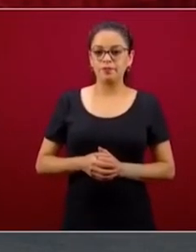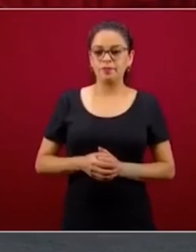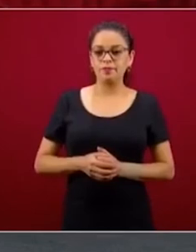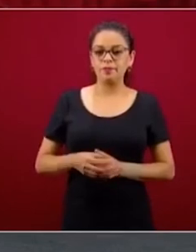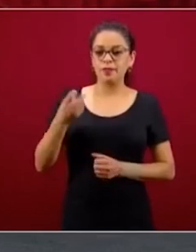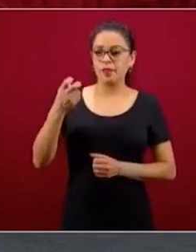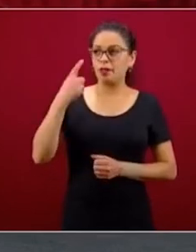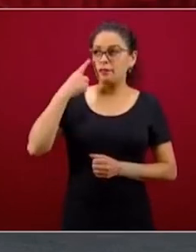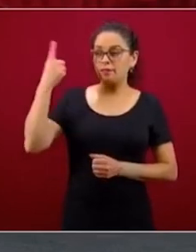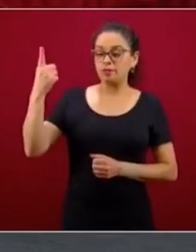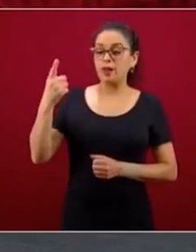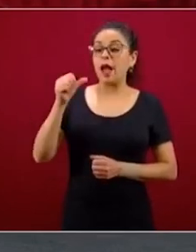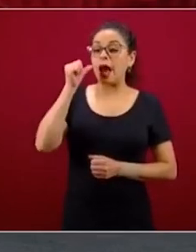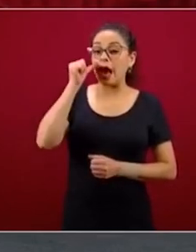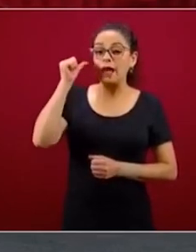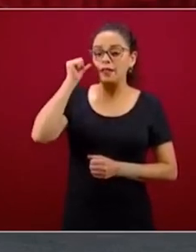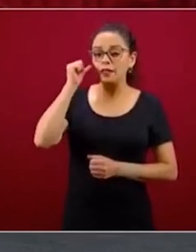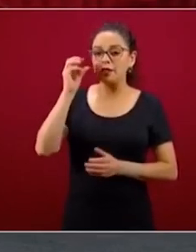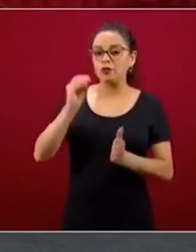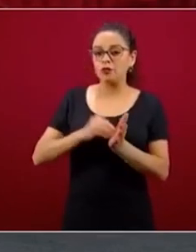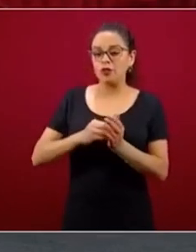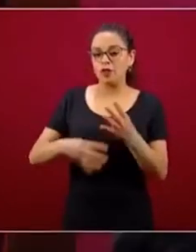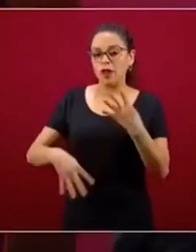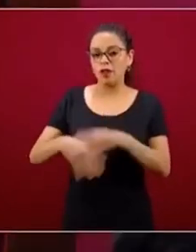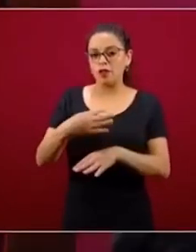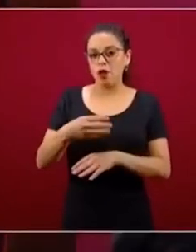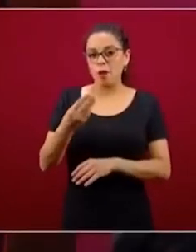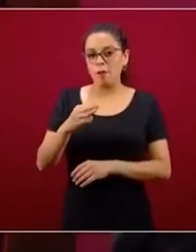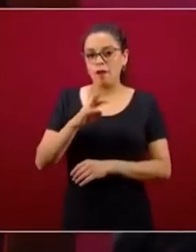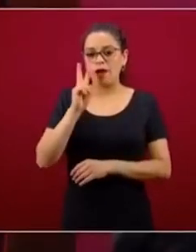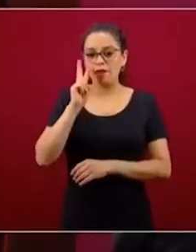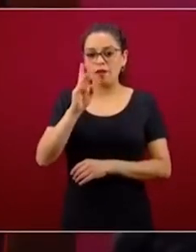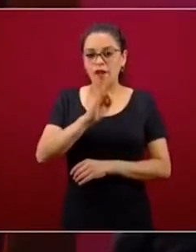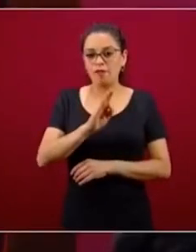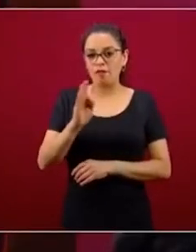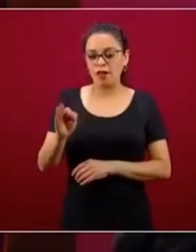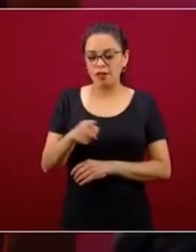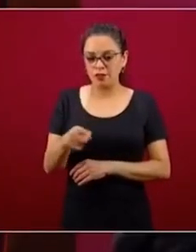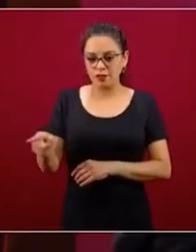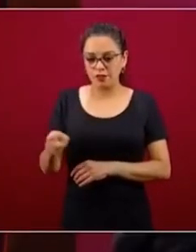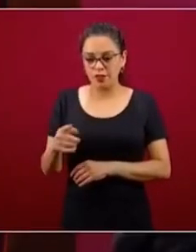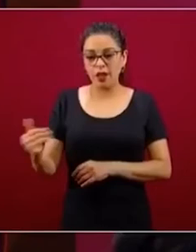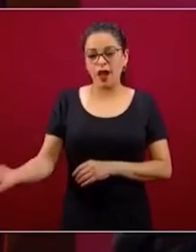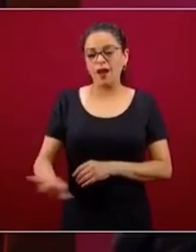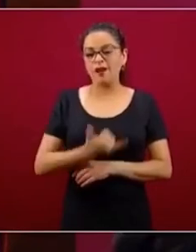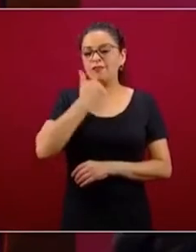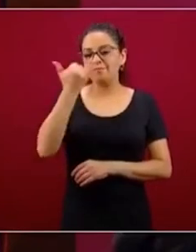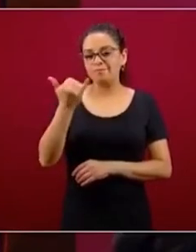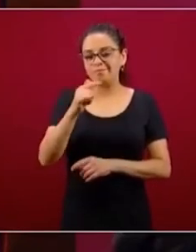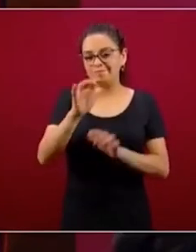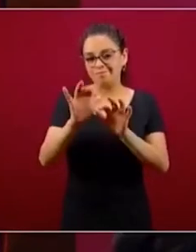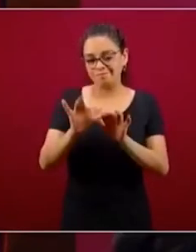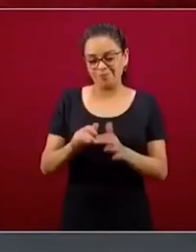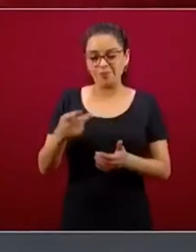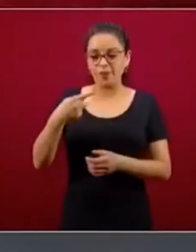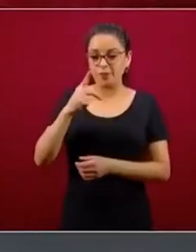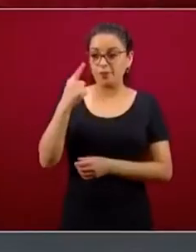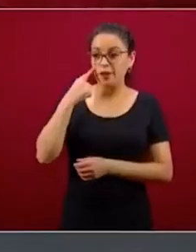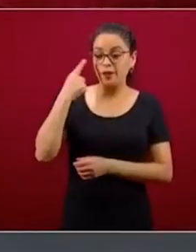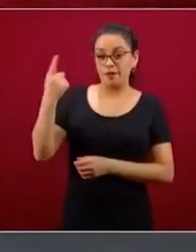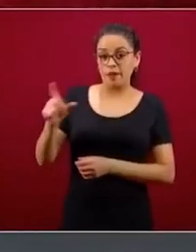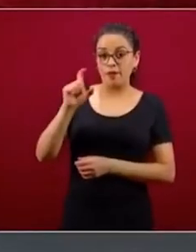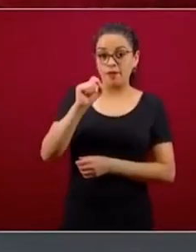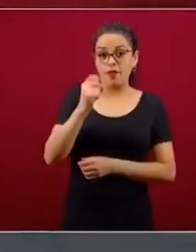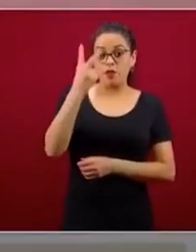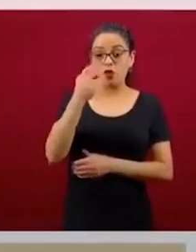estamos todavía en el 14 de mayo en la parte de abajo, eso fue una falla técnica, pero ahí está el dato de los 22